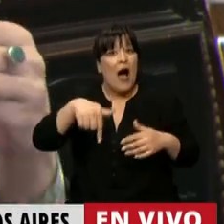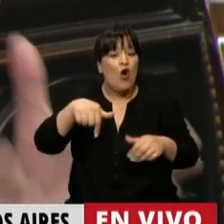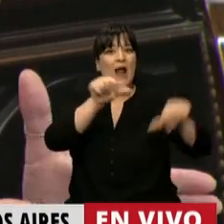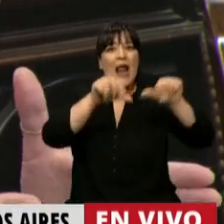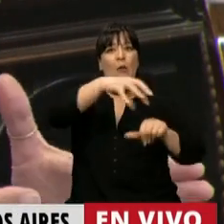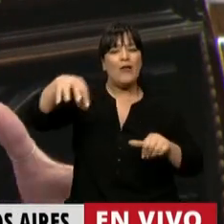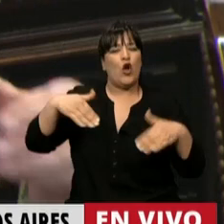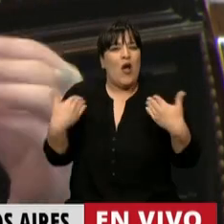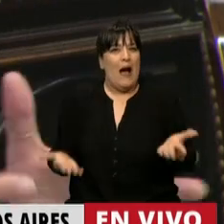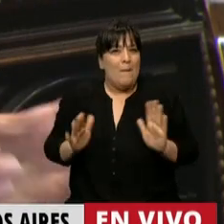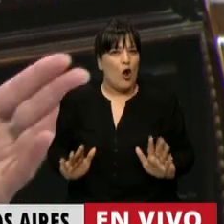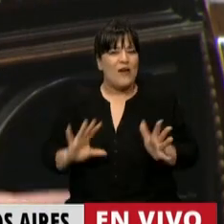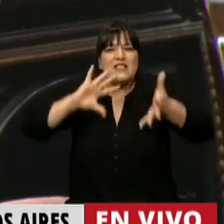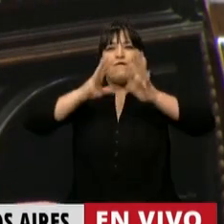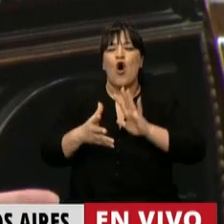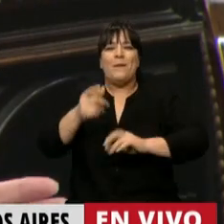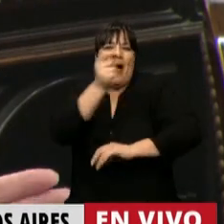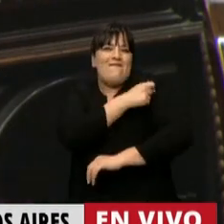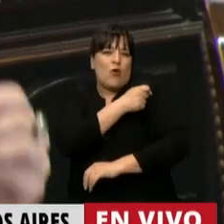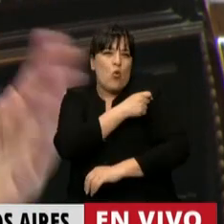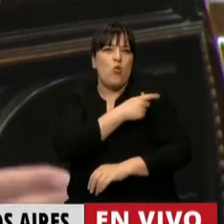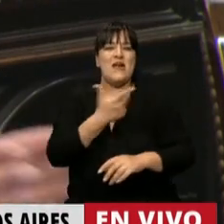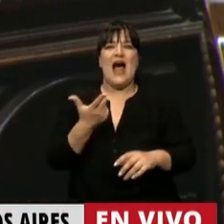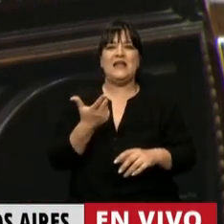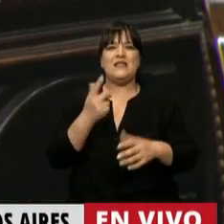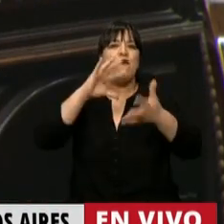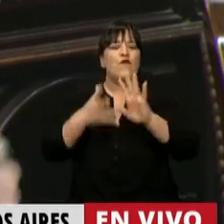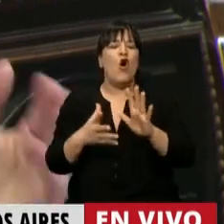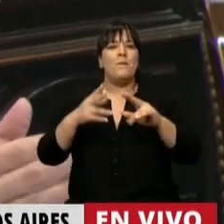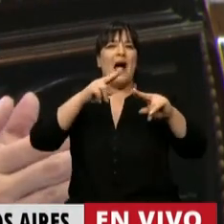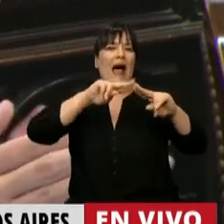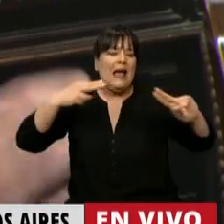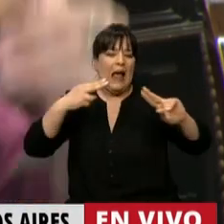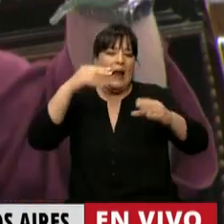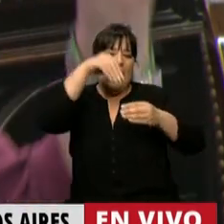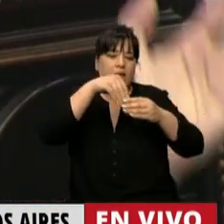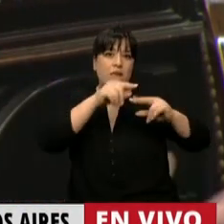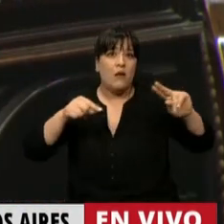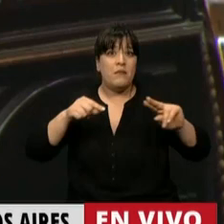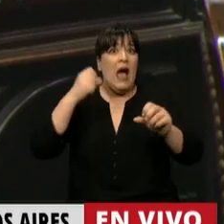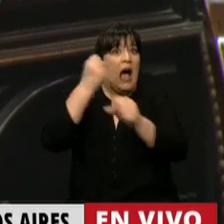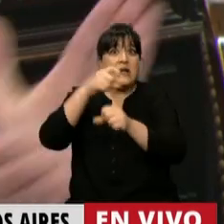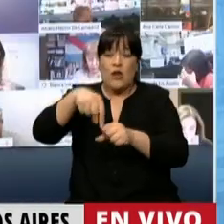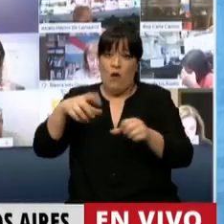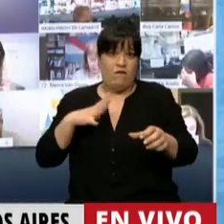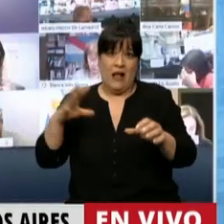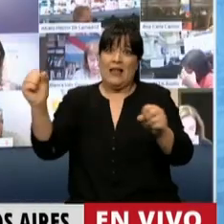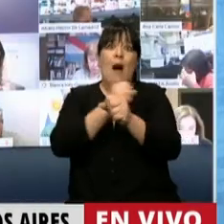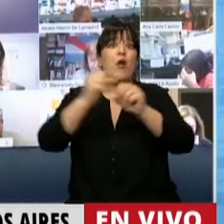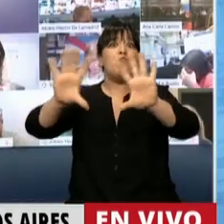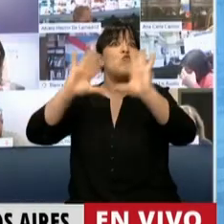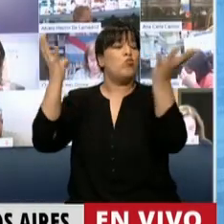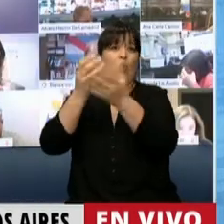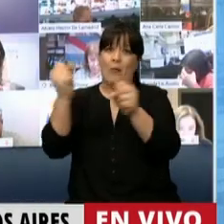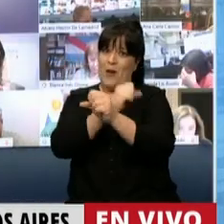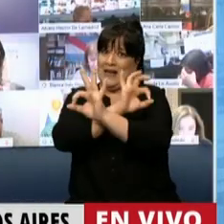para utilizar mecanismos de vacunas de un tipo genético que hasta ahora ninguna se ha probado en el mundo para ninguna